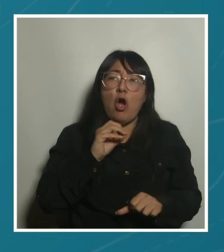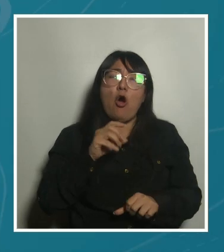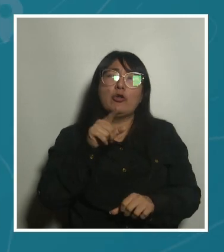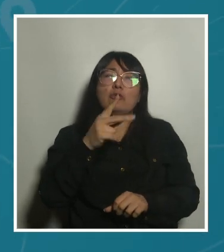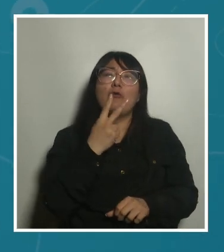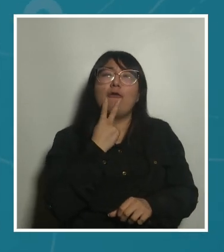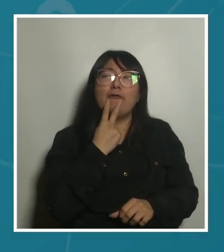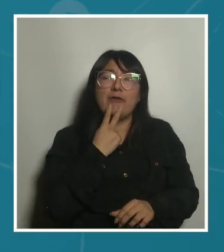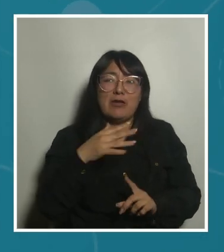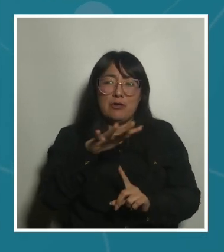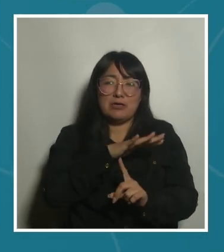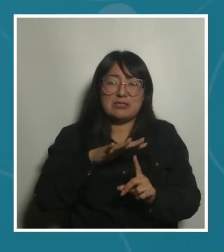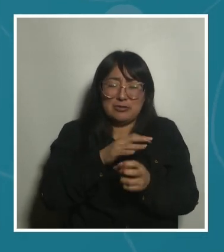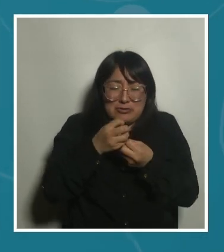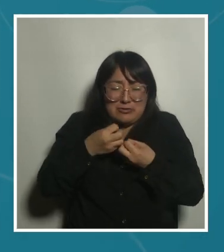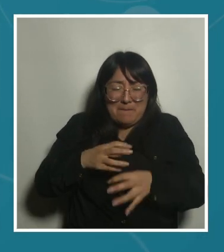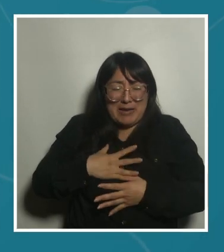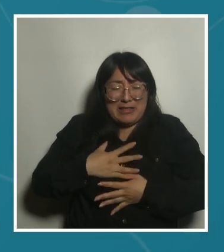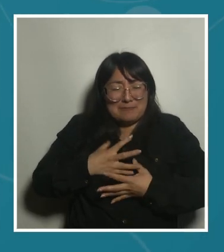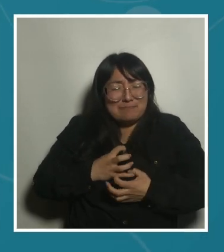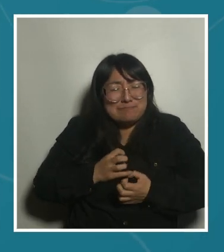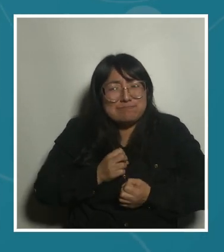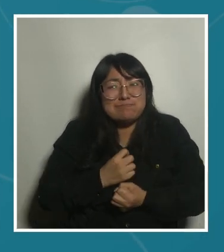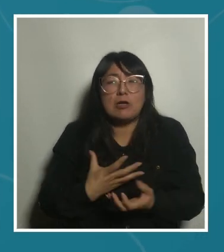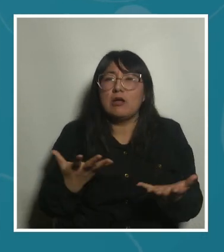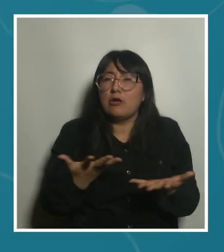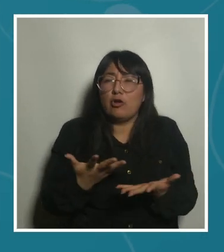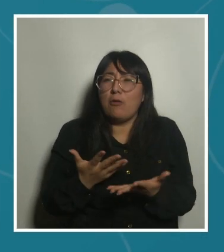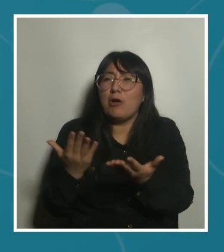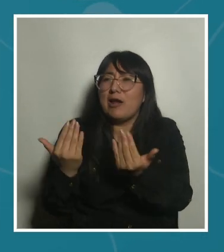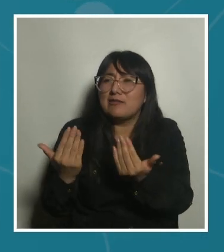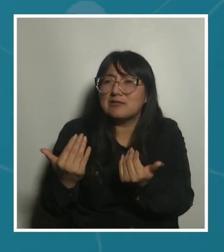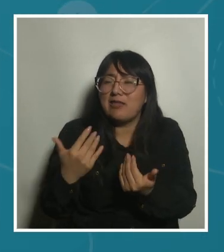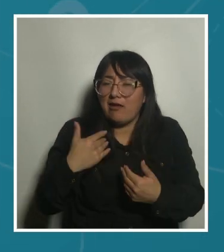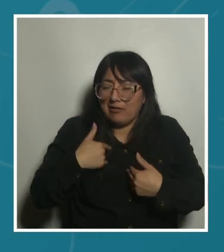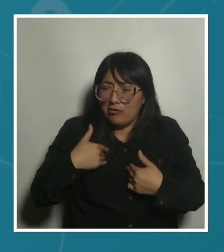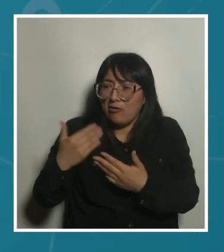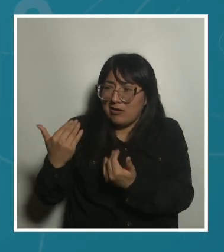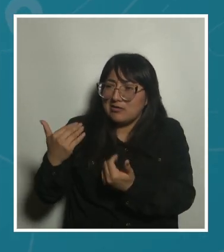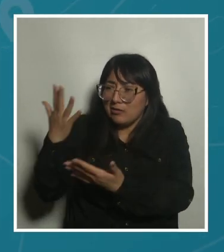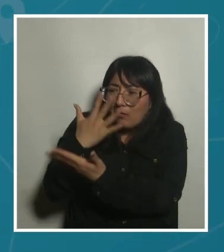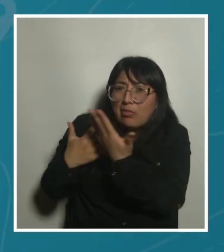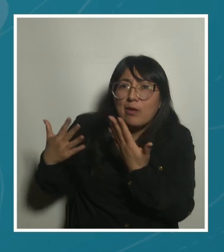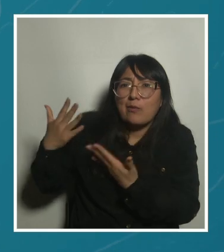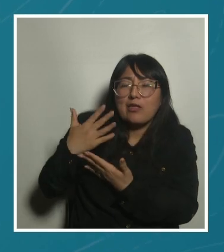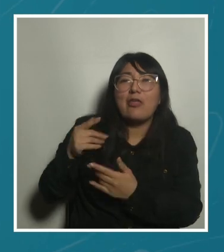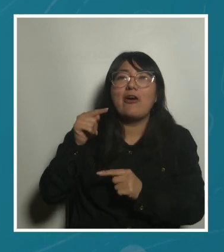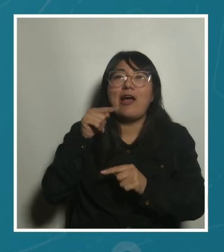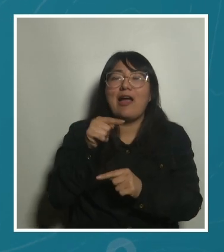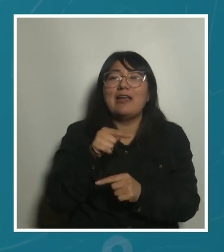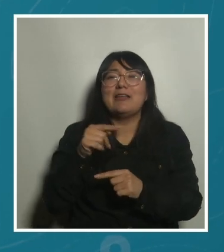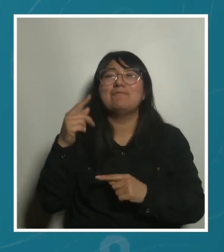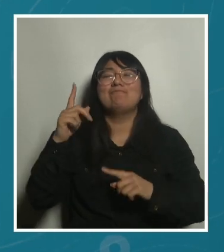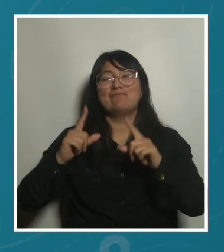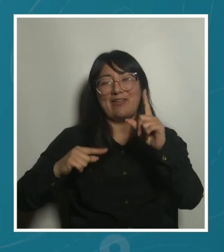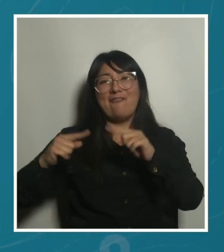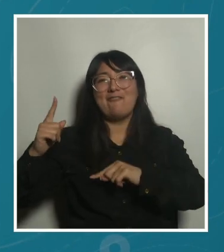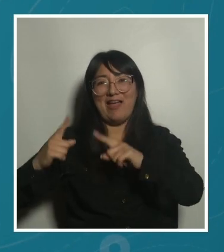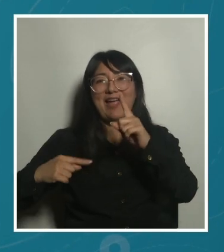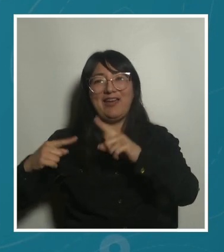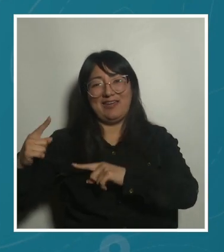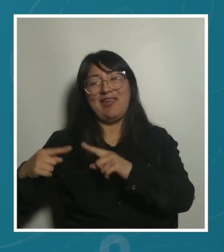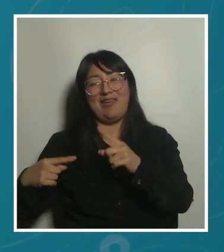un duelo, etcétera, y cómo las necesidades que tienes de cuidados también varían a partir de